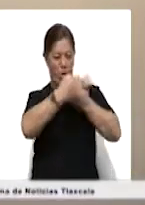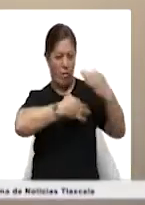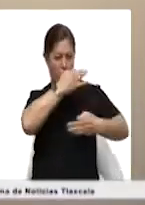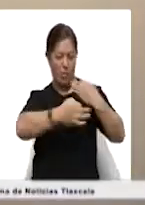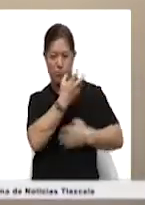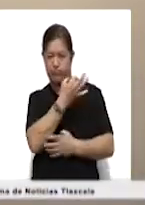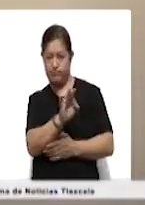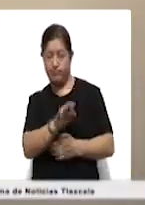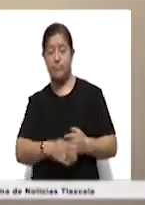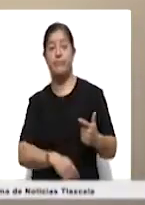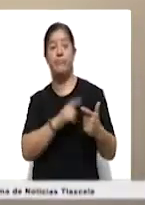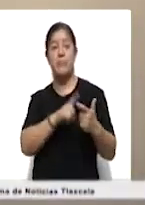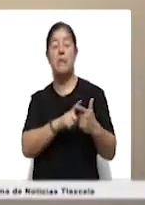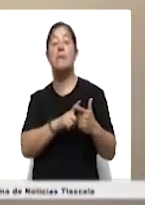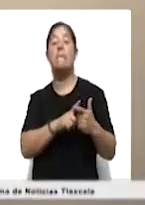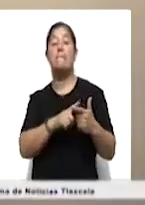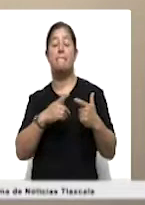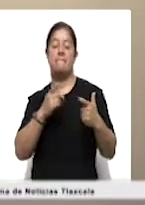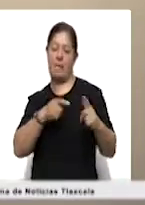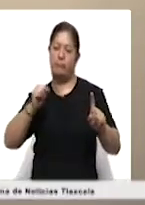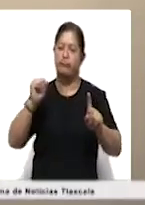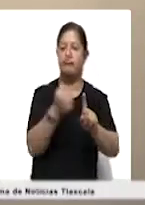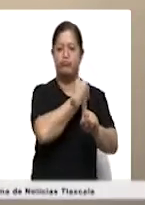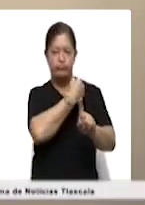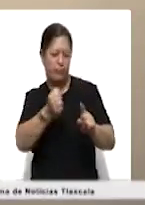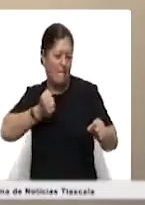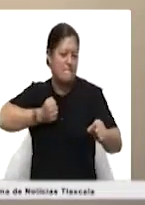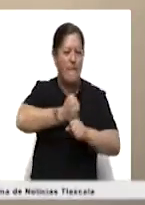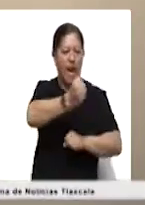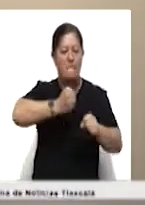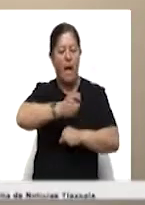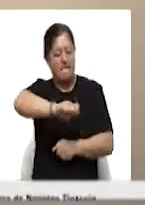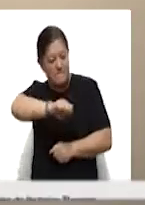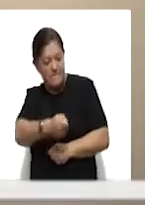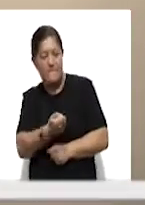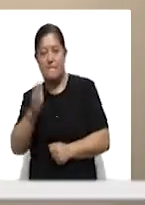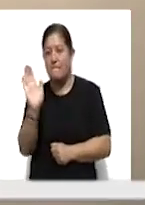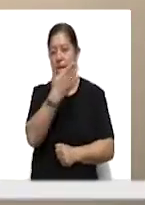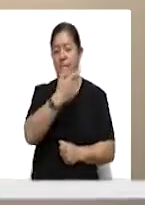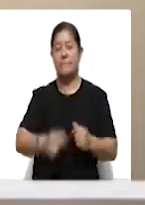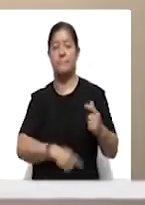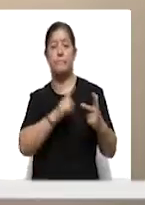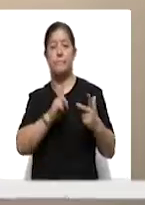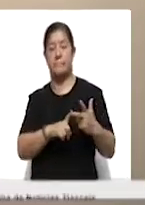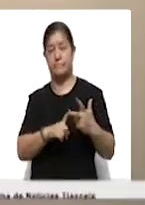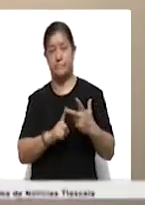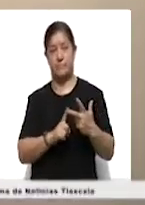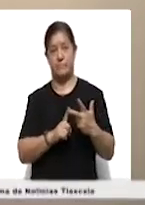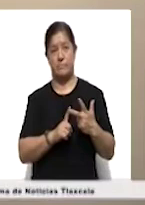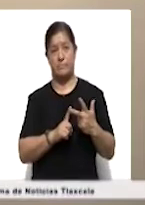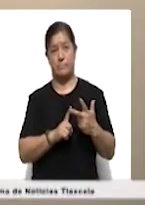La segunda de ellas es de manera física, con golpes, con patadas, pellizcos. La tercera de ellas que pareciera que no está,